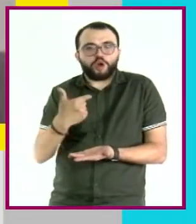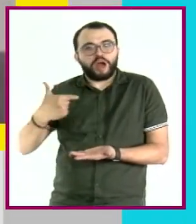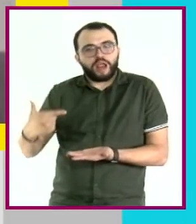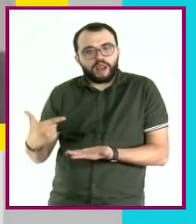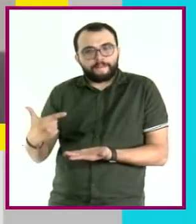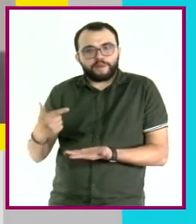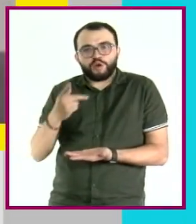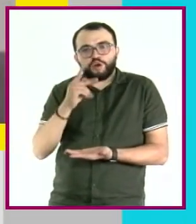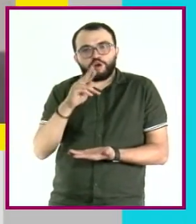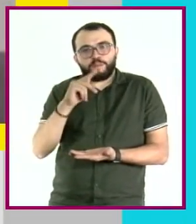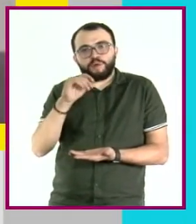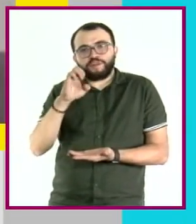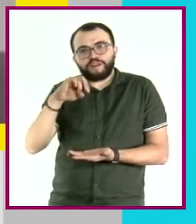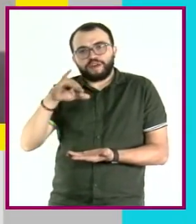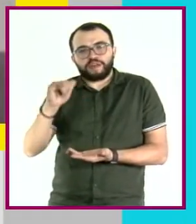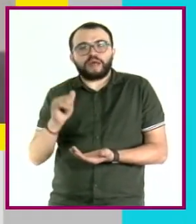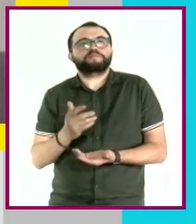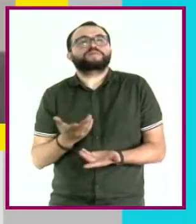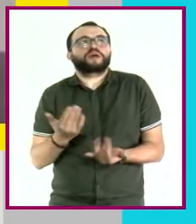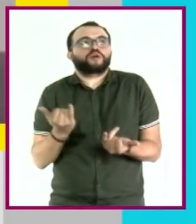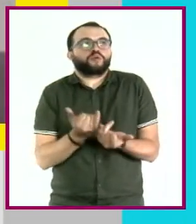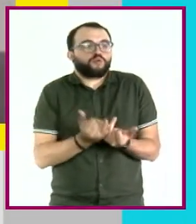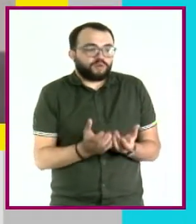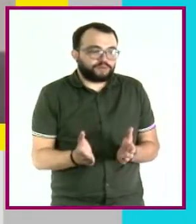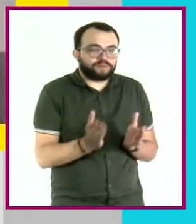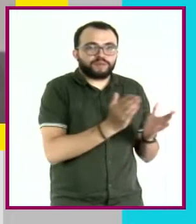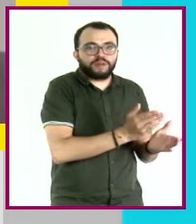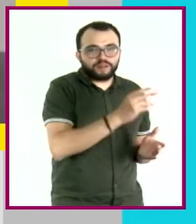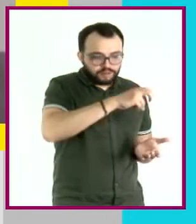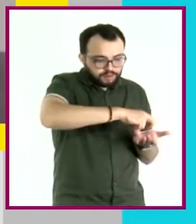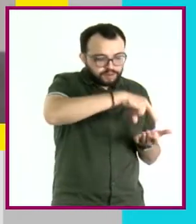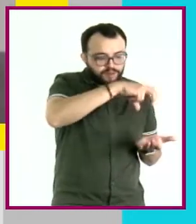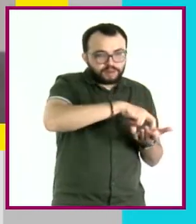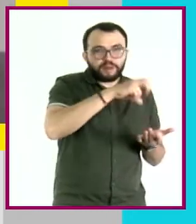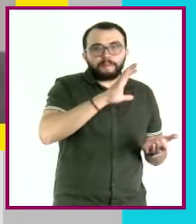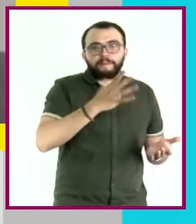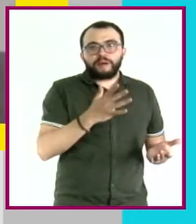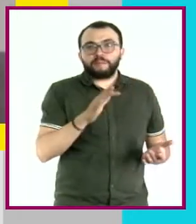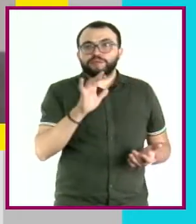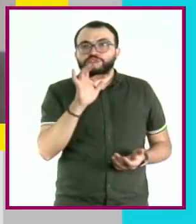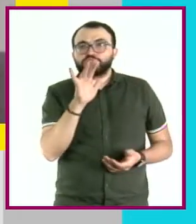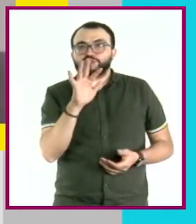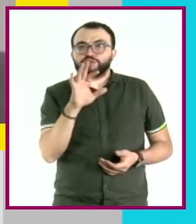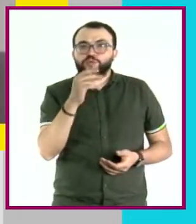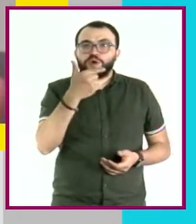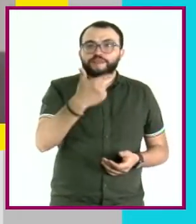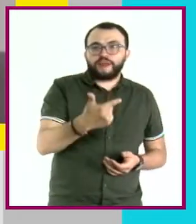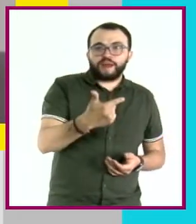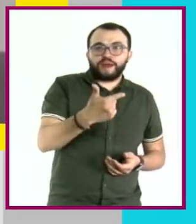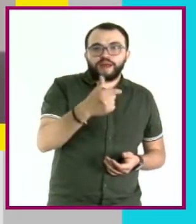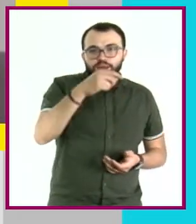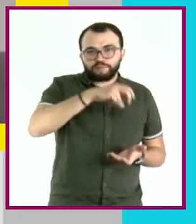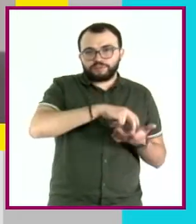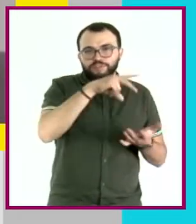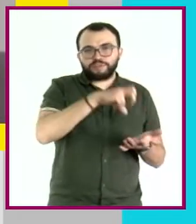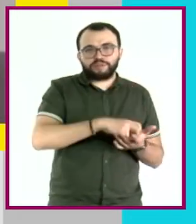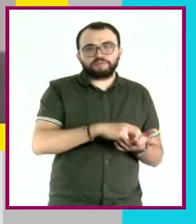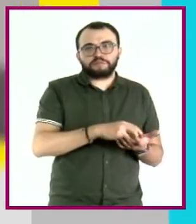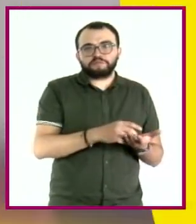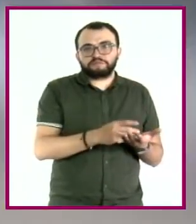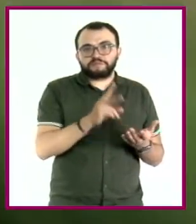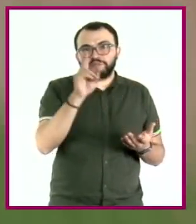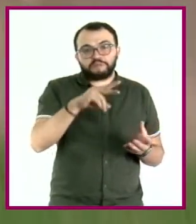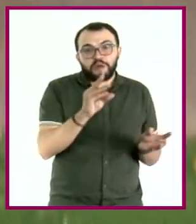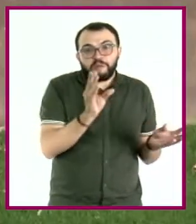misma cantidad de proteína podríamos encontrarla en aproximadamente 50 gramos de chapulines. Como vemos, es una porción mucho menor.